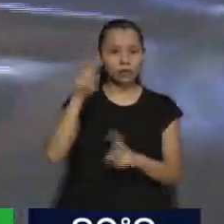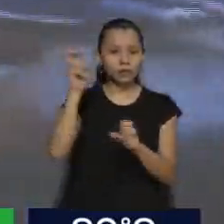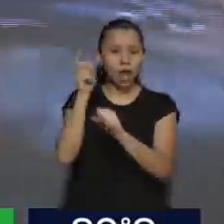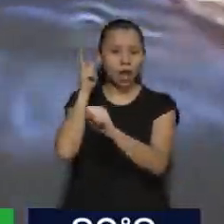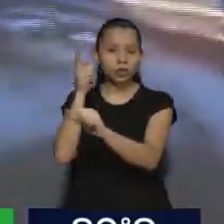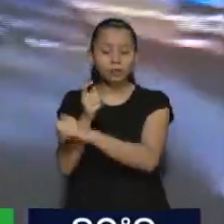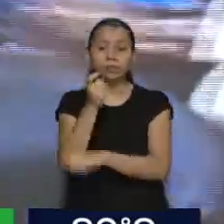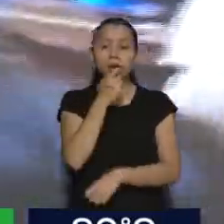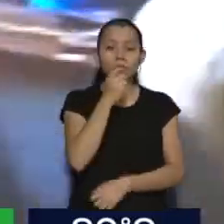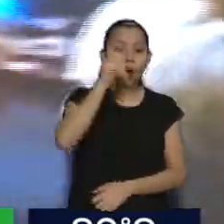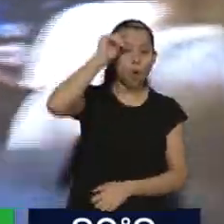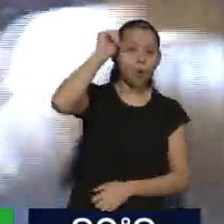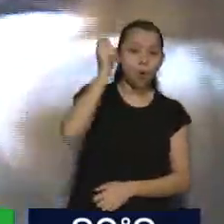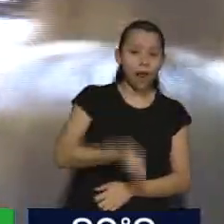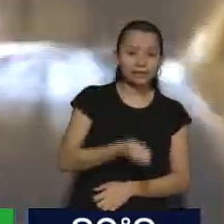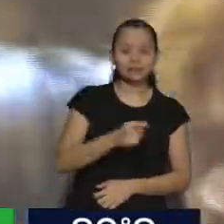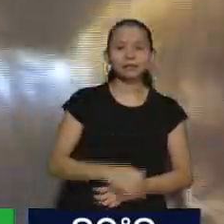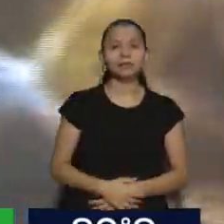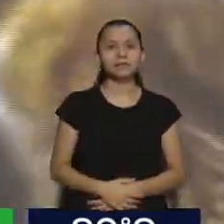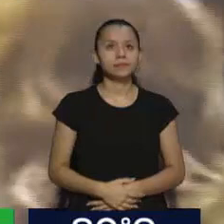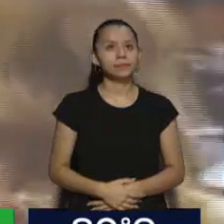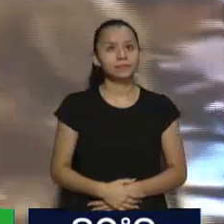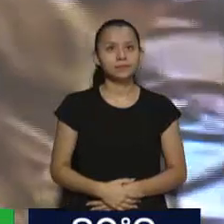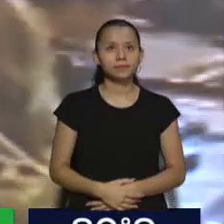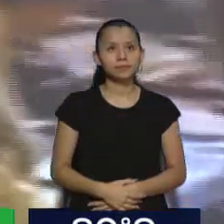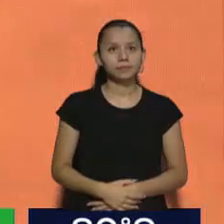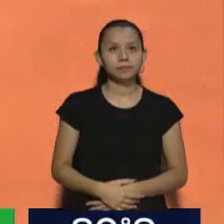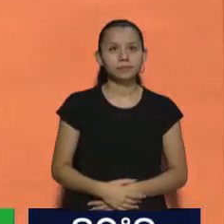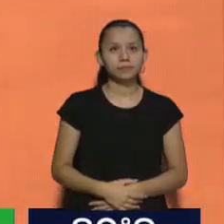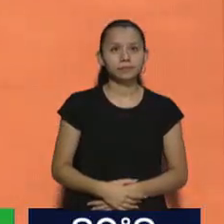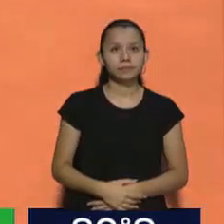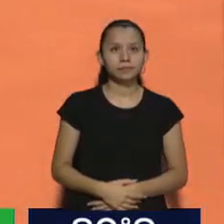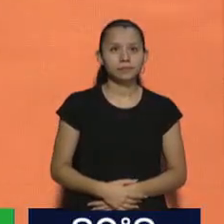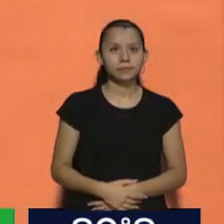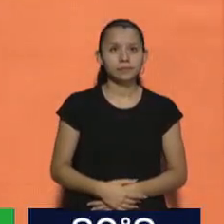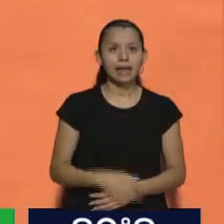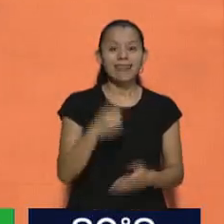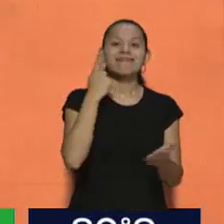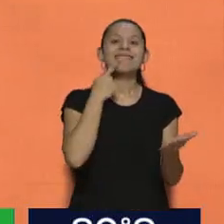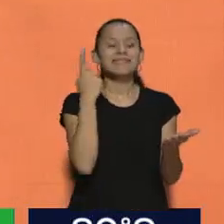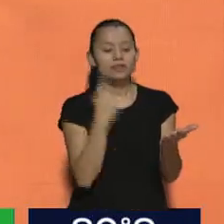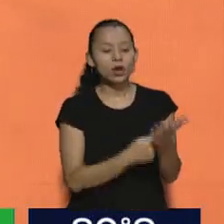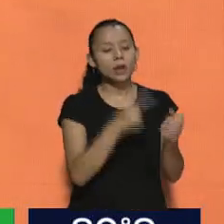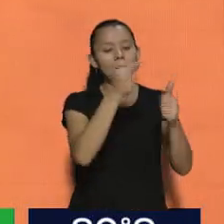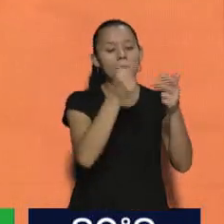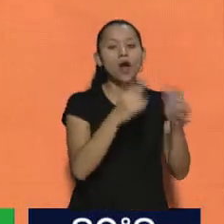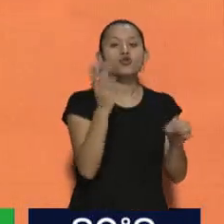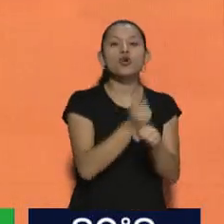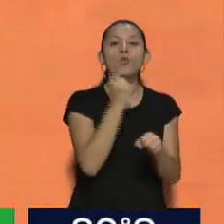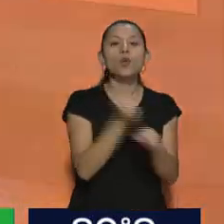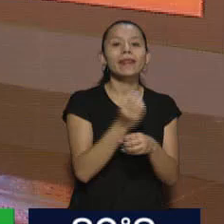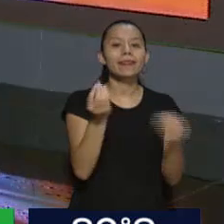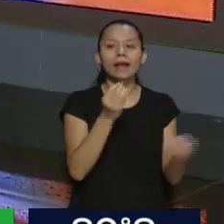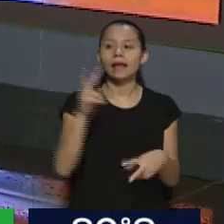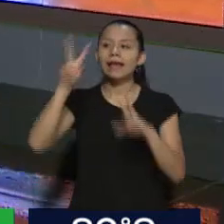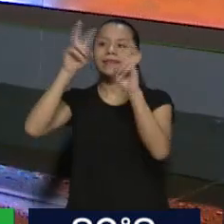los jueces deberán abstenerse de decretar medidas cautelares cuando el conocimiento de la causa no fuese su competencia. Y más allá que habla de